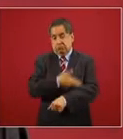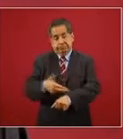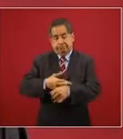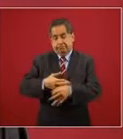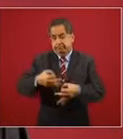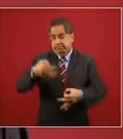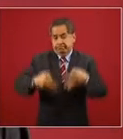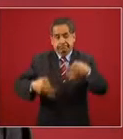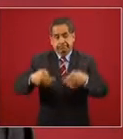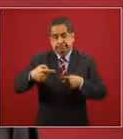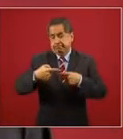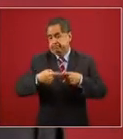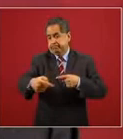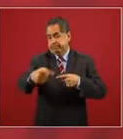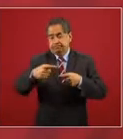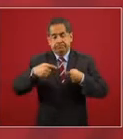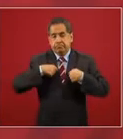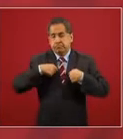no puedo